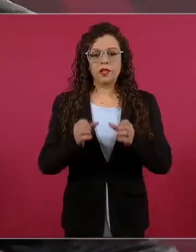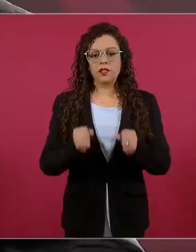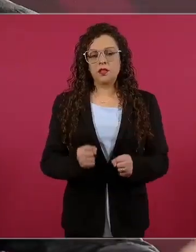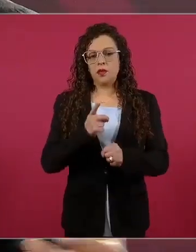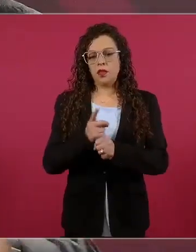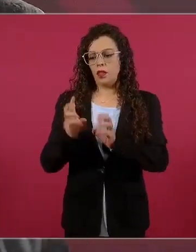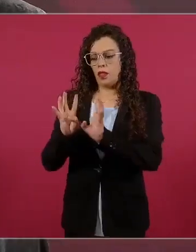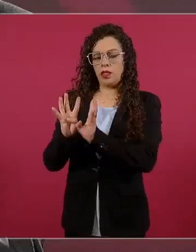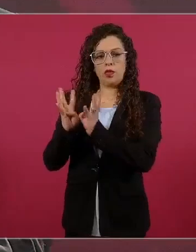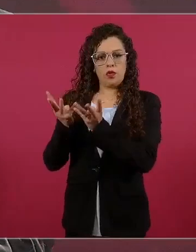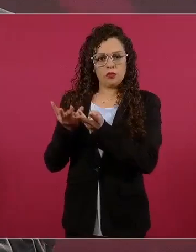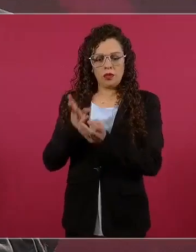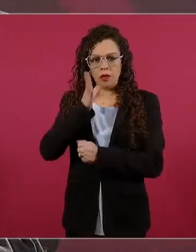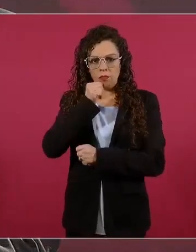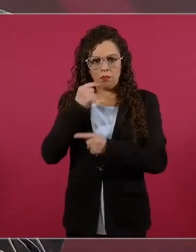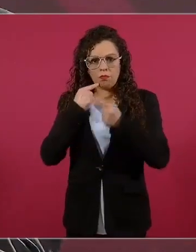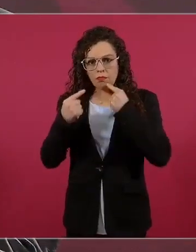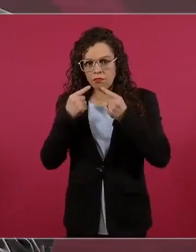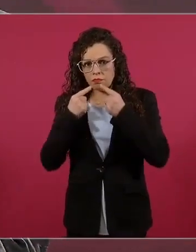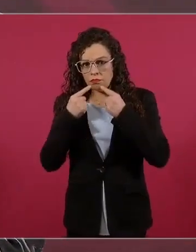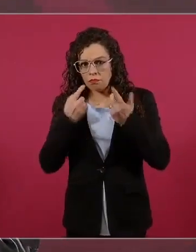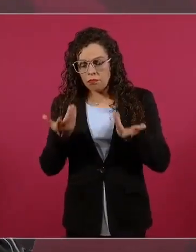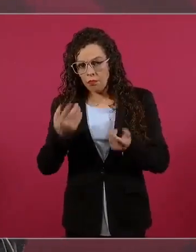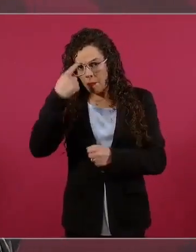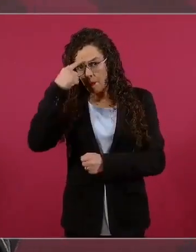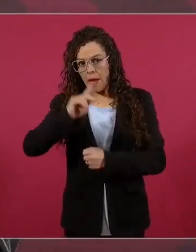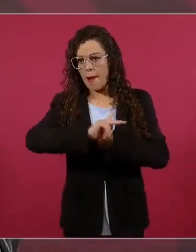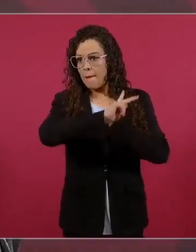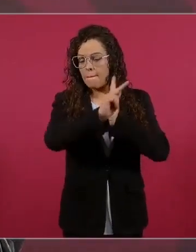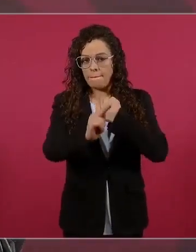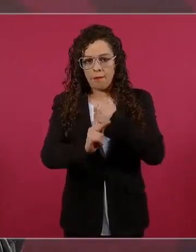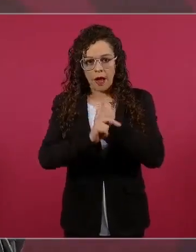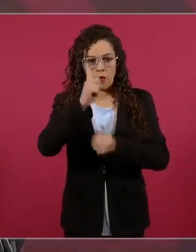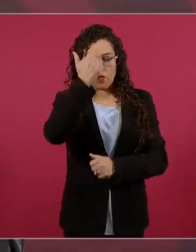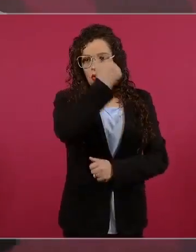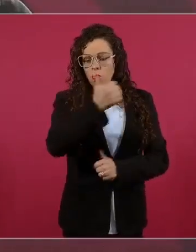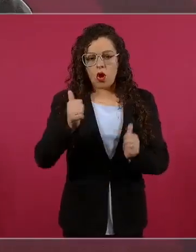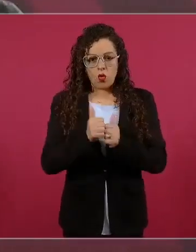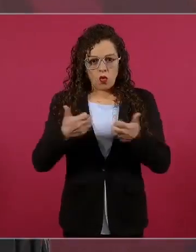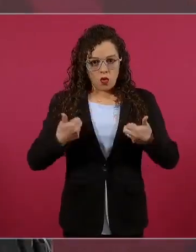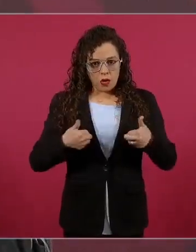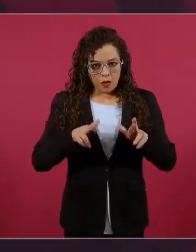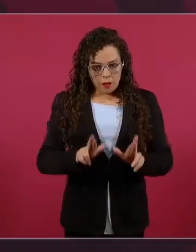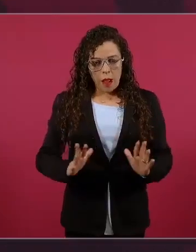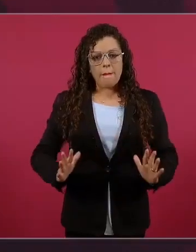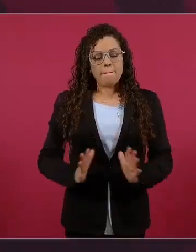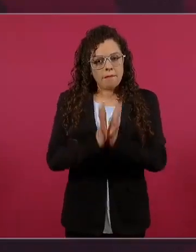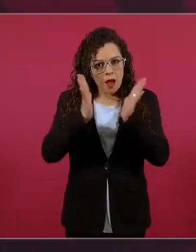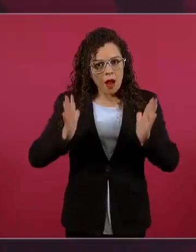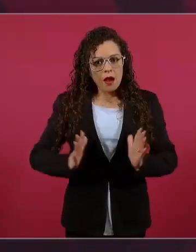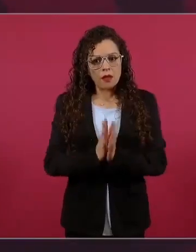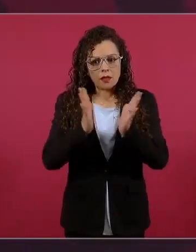participen todos los países con sus representaciones, porque con uno de los